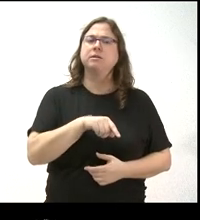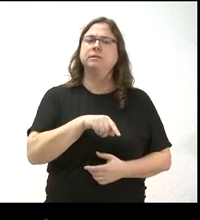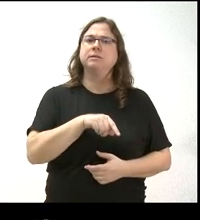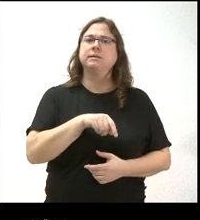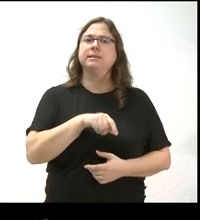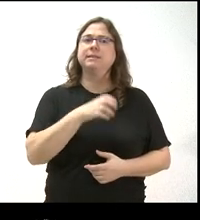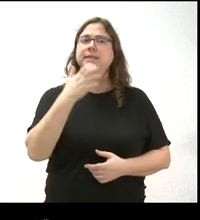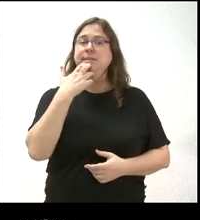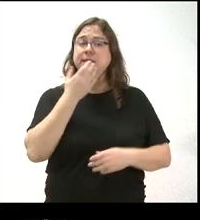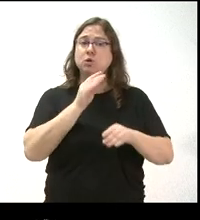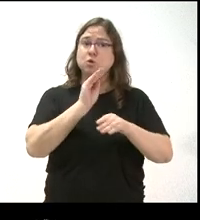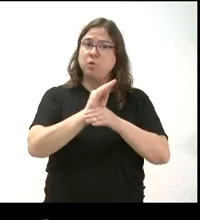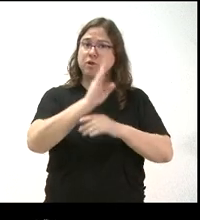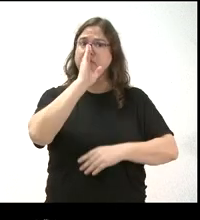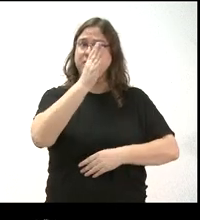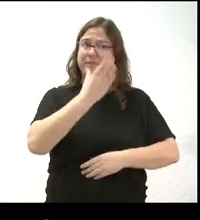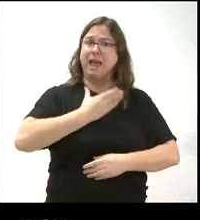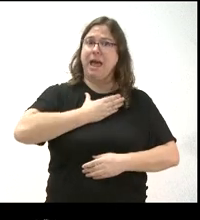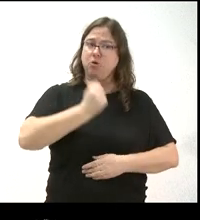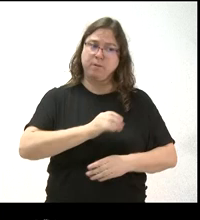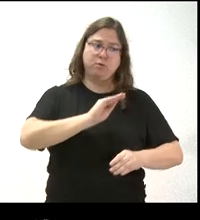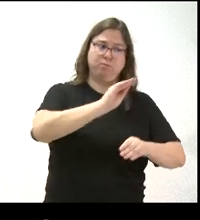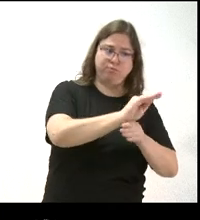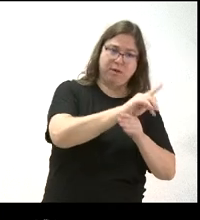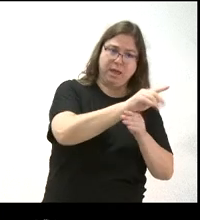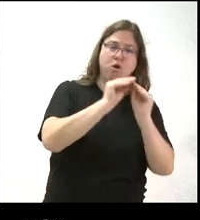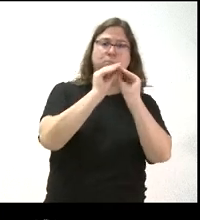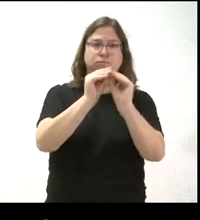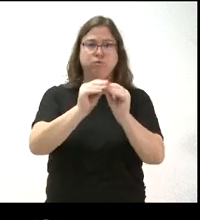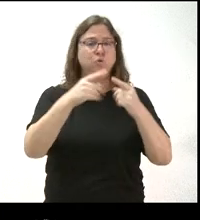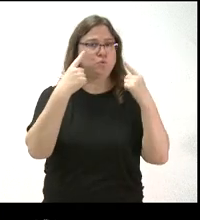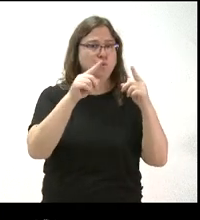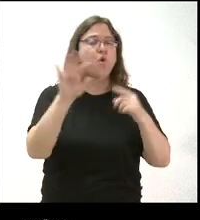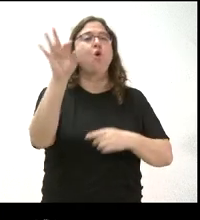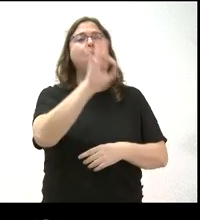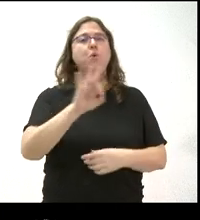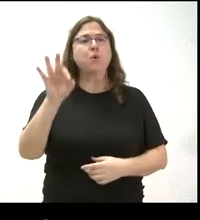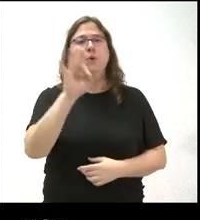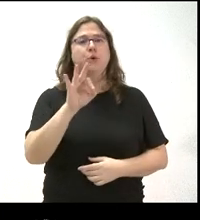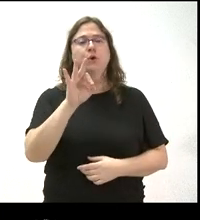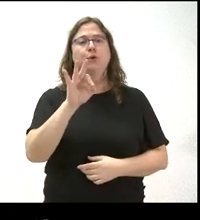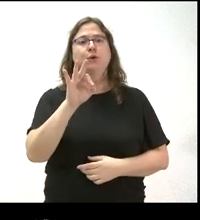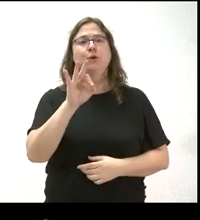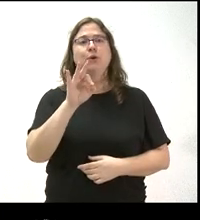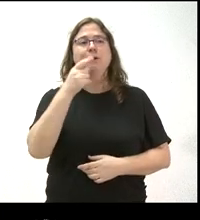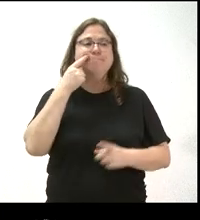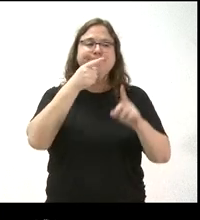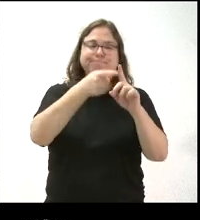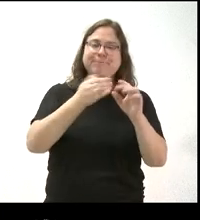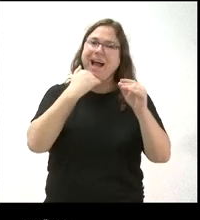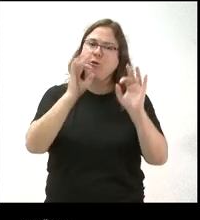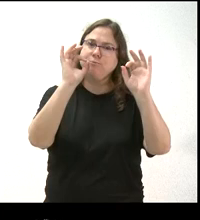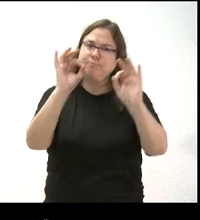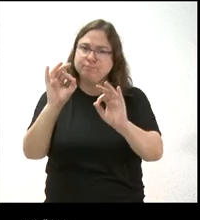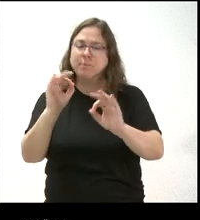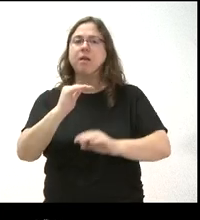la subvención es directamente al ayuntamiento para que el ayuntamiento lo emplee en lo que considere oportuno o si va dirigida a algo en concreto